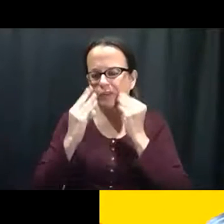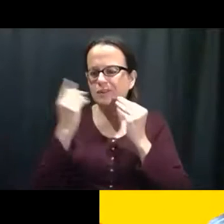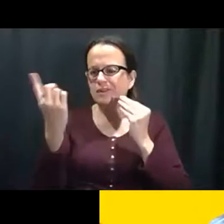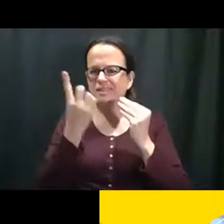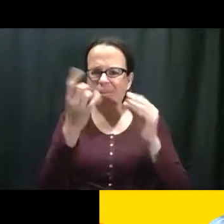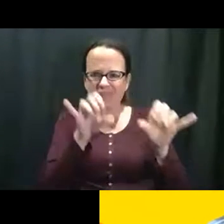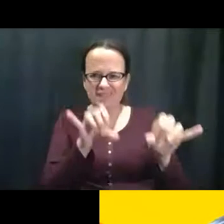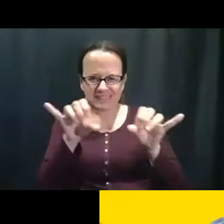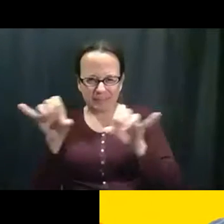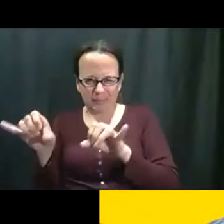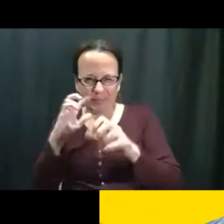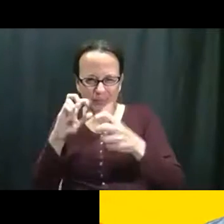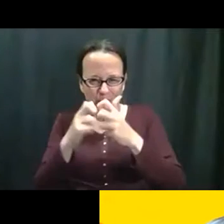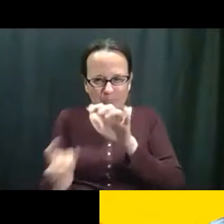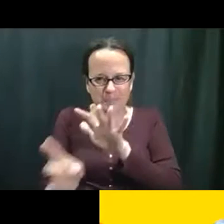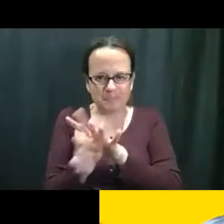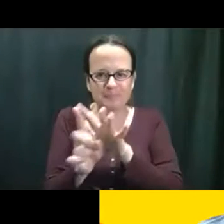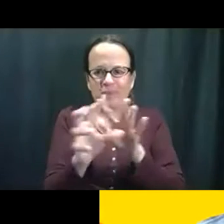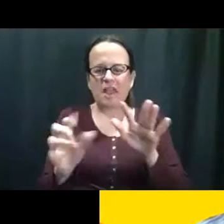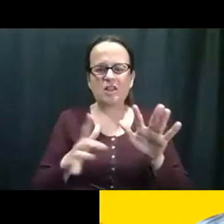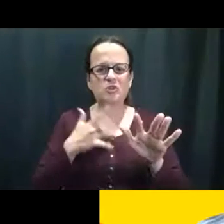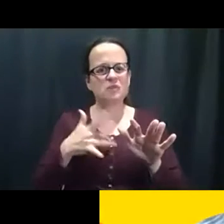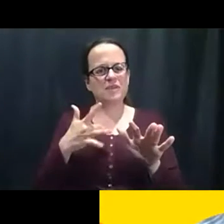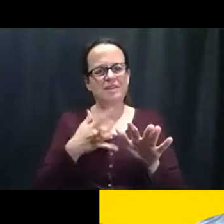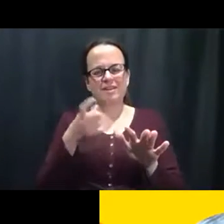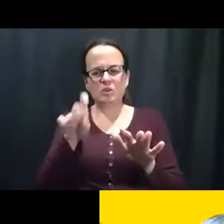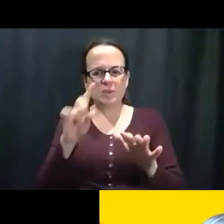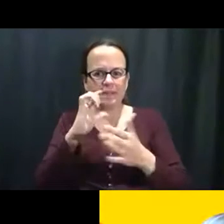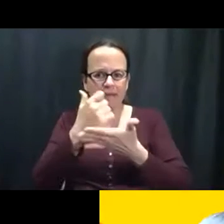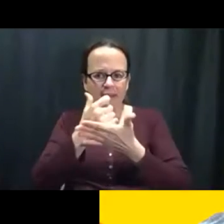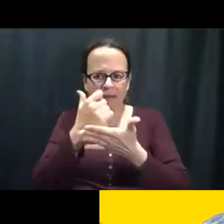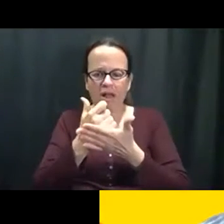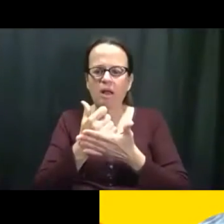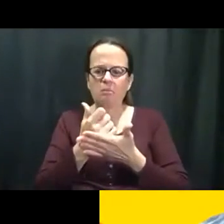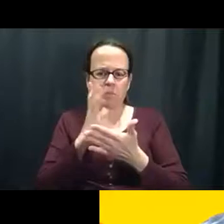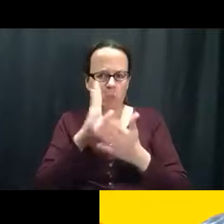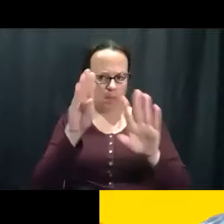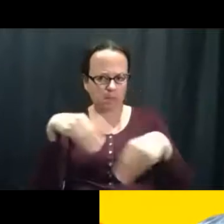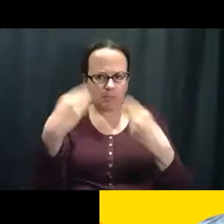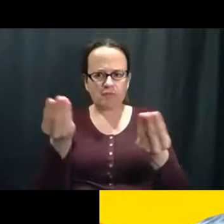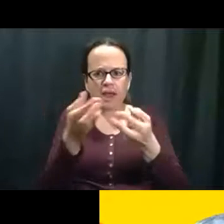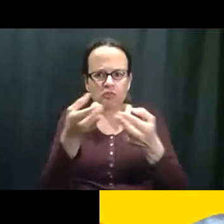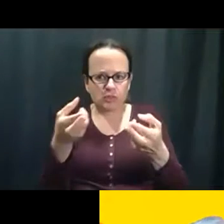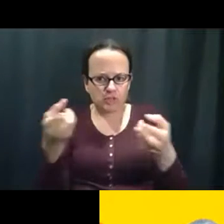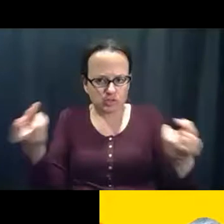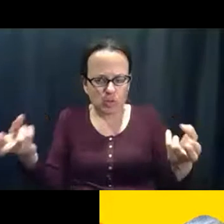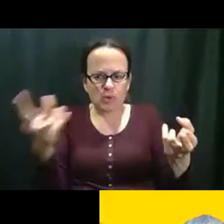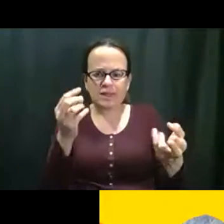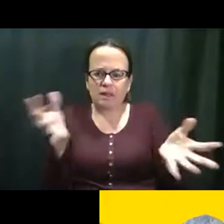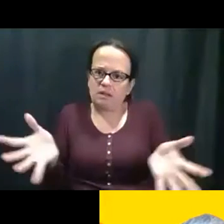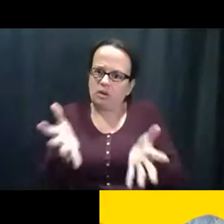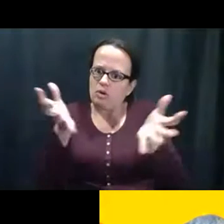experimentando algo, eh, eh, similar y usted se siente como que usted necesita ayuda. Nosotros vamos a